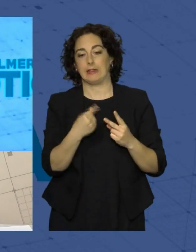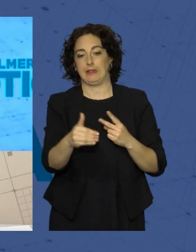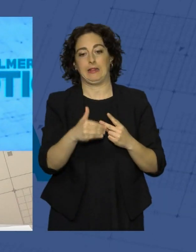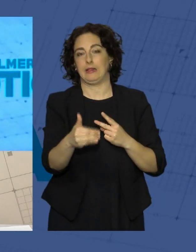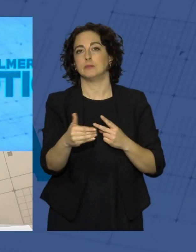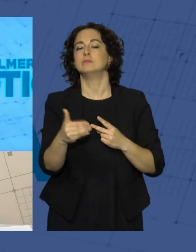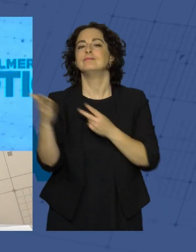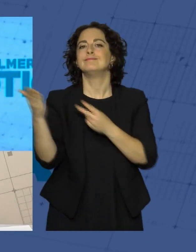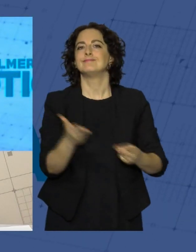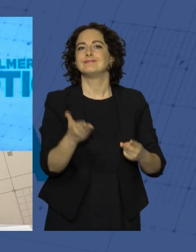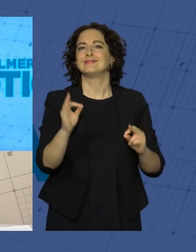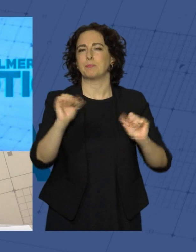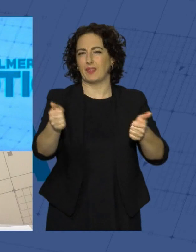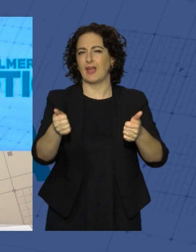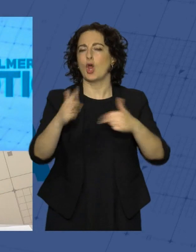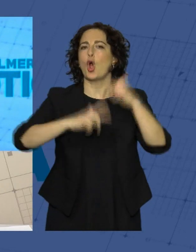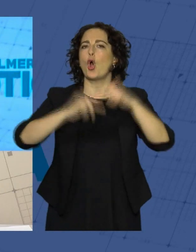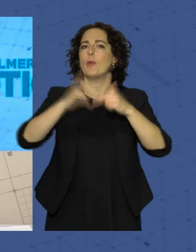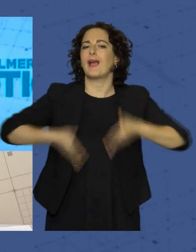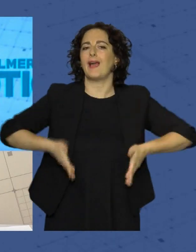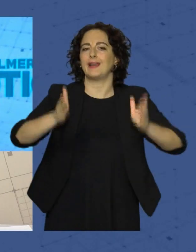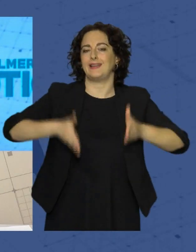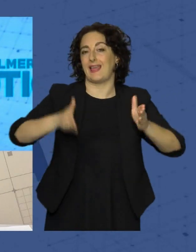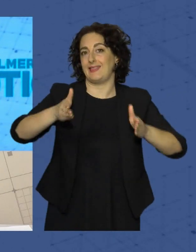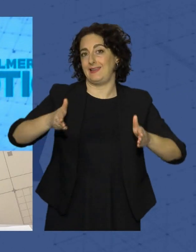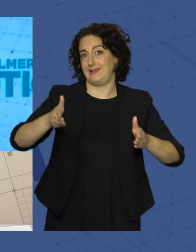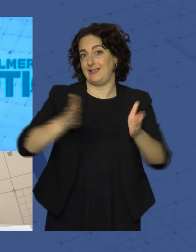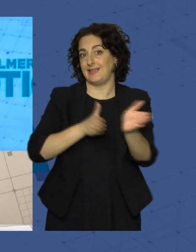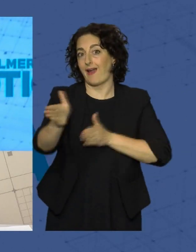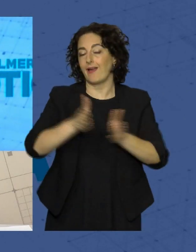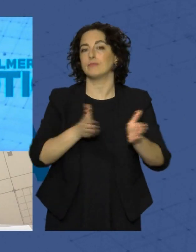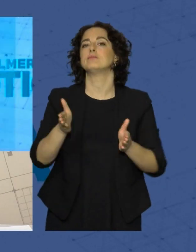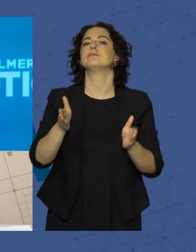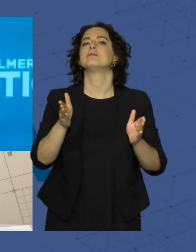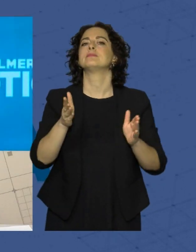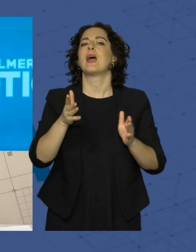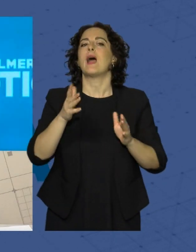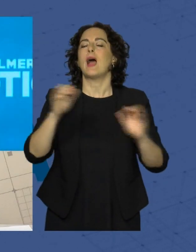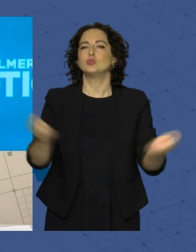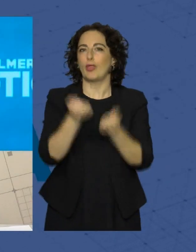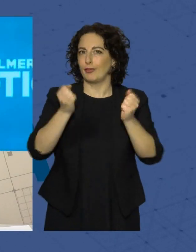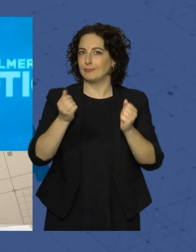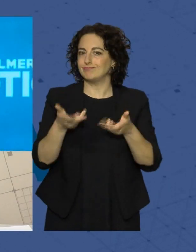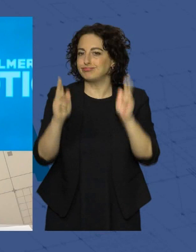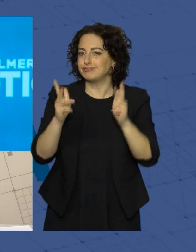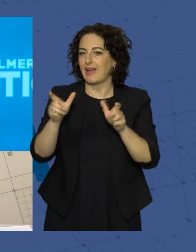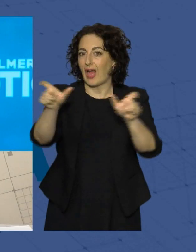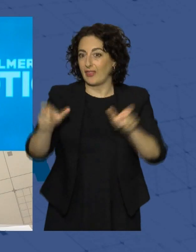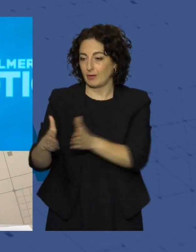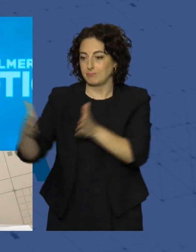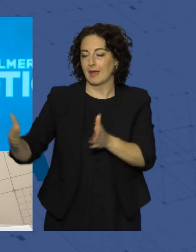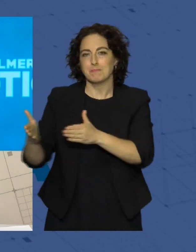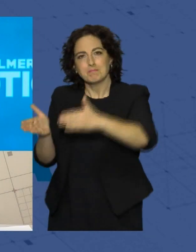recepcionar las obras en la carretera de Níjar, una actuación que ha permitido ampliar el acerado en 700 metros